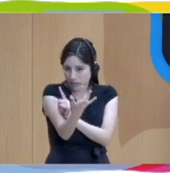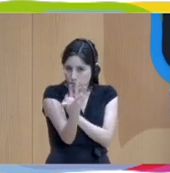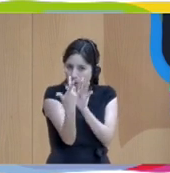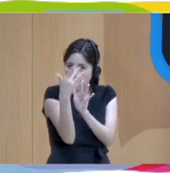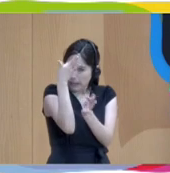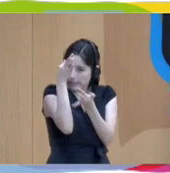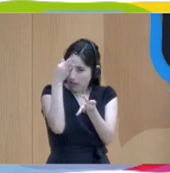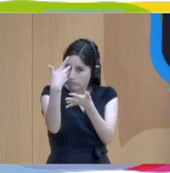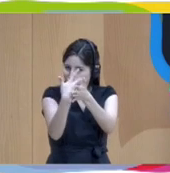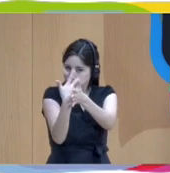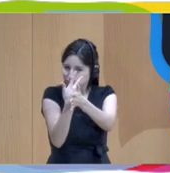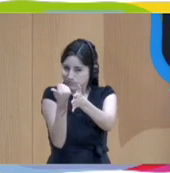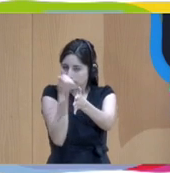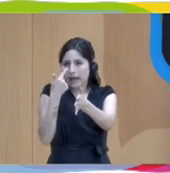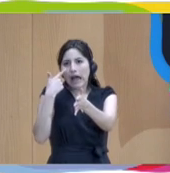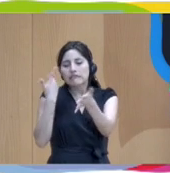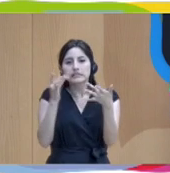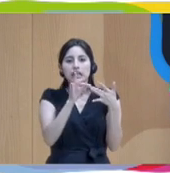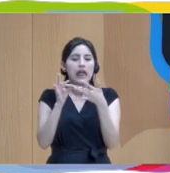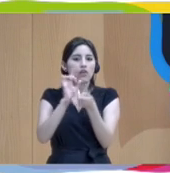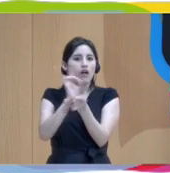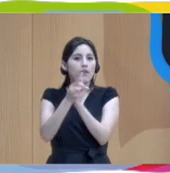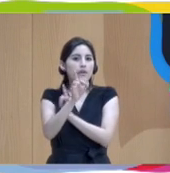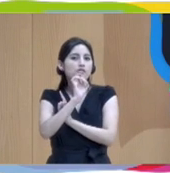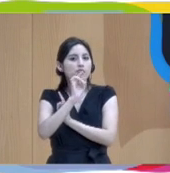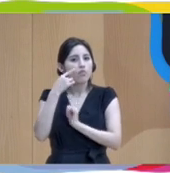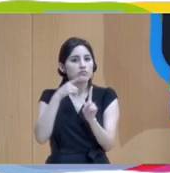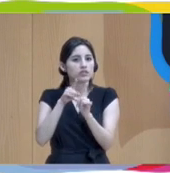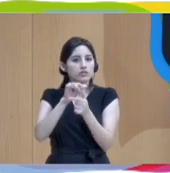esta postura? ¿Hacia dónde cree que tienen que ir los liderazgos para poder implementar el modelo?